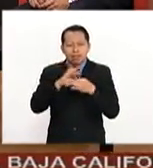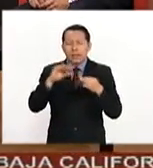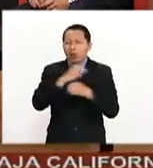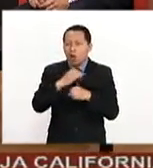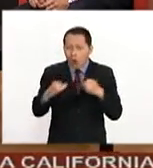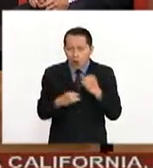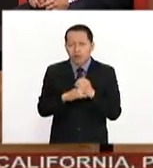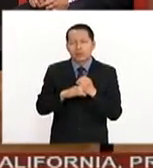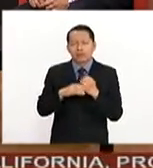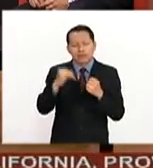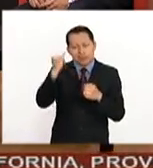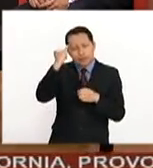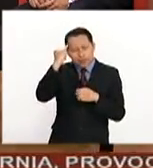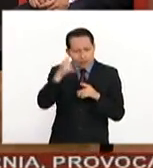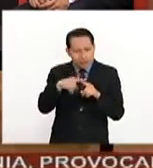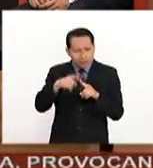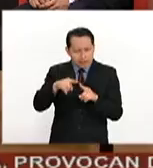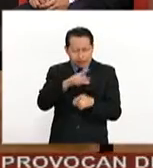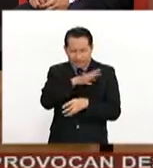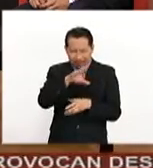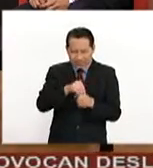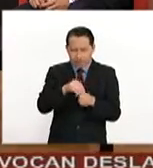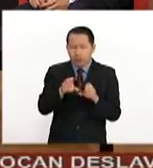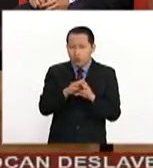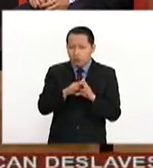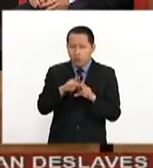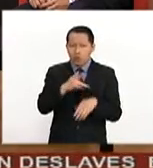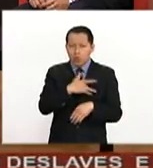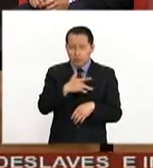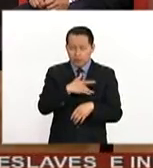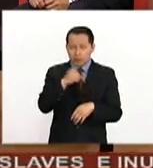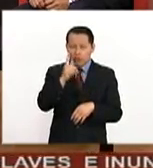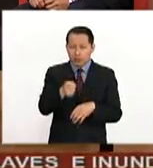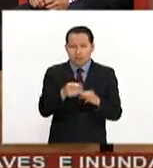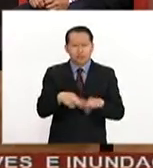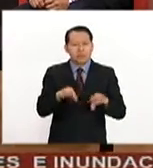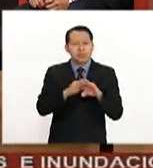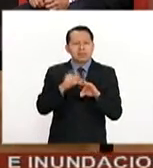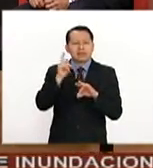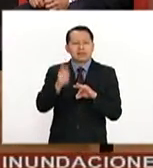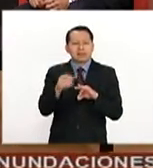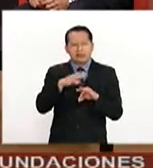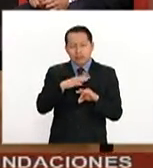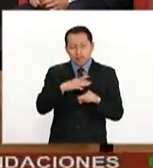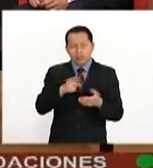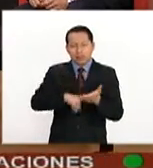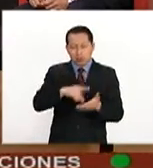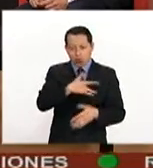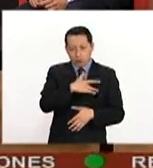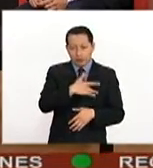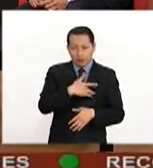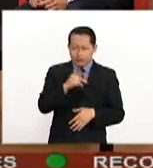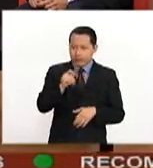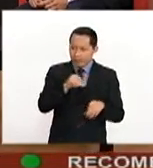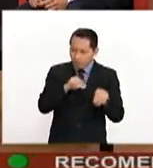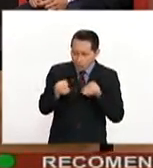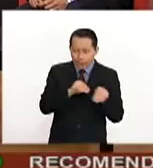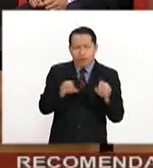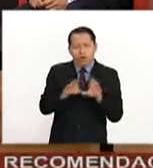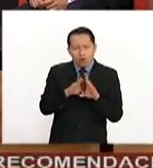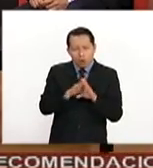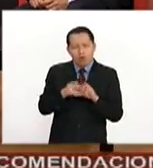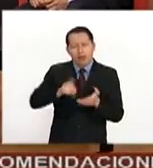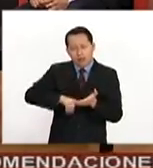identifiquen. Y lo más general, lo que toca el corazón de otras personas, es finalmente lo que está en tu corazón, lo que a ti te mueve, porque somos